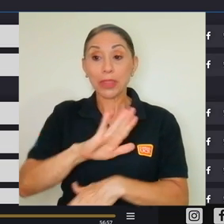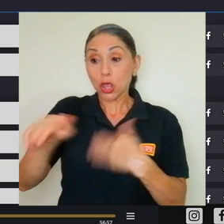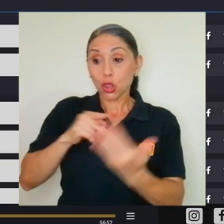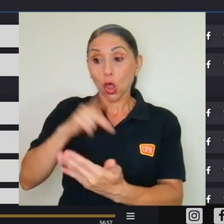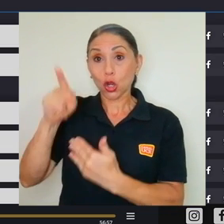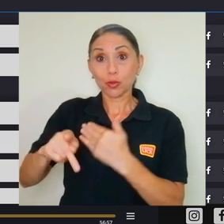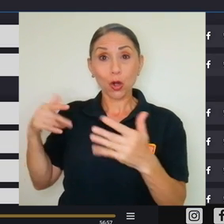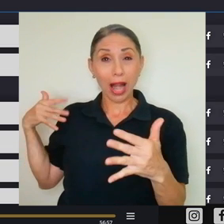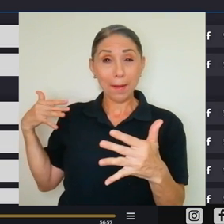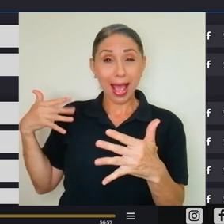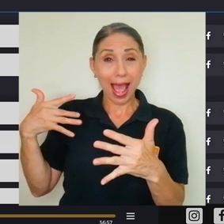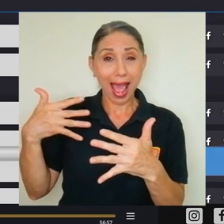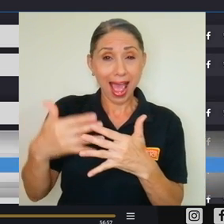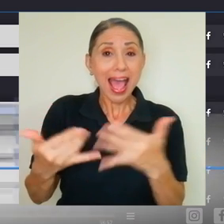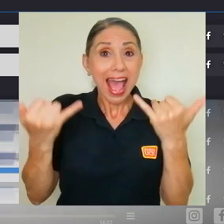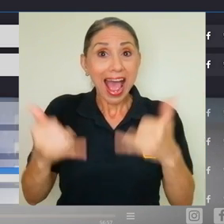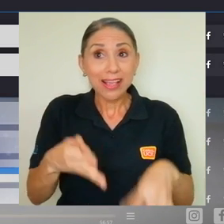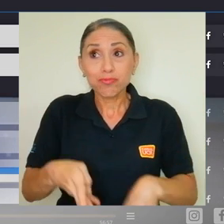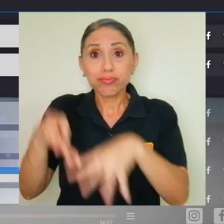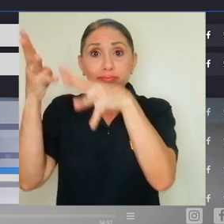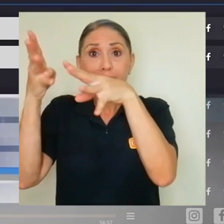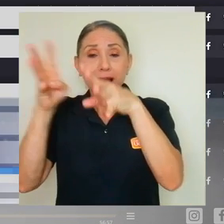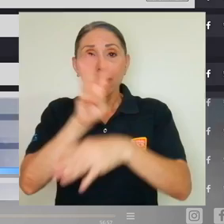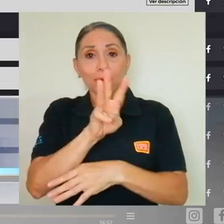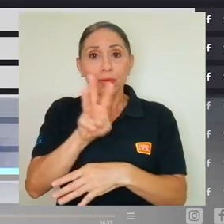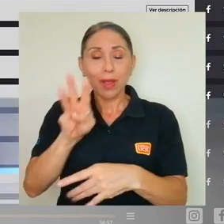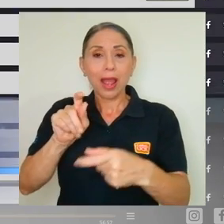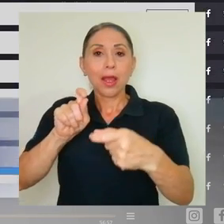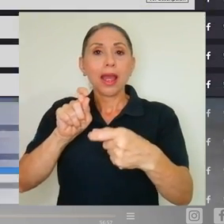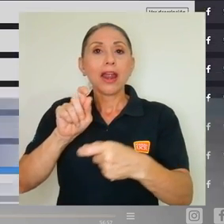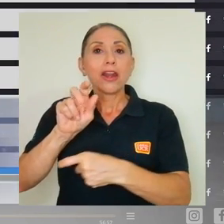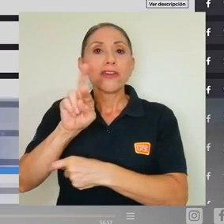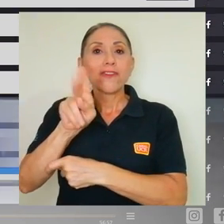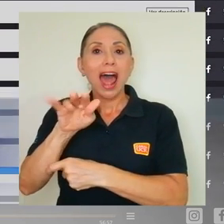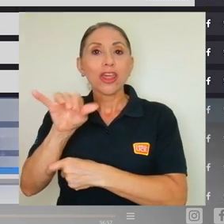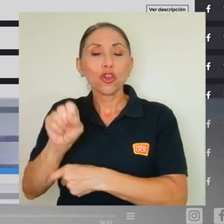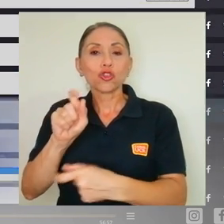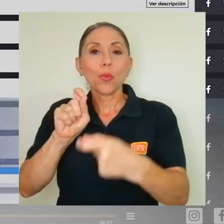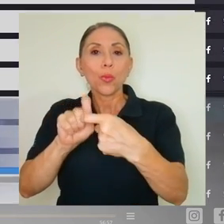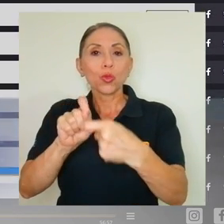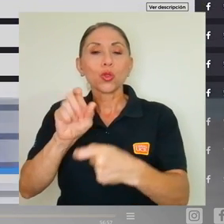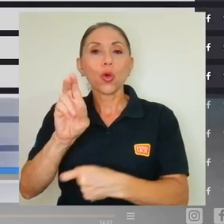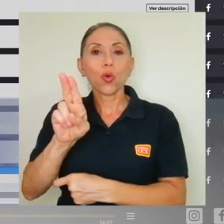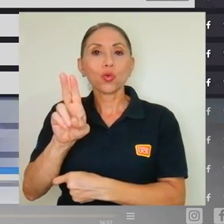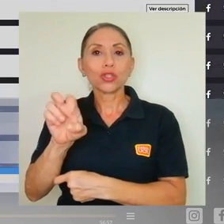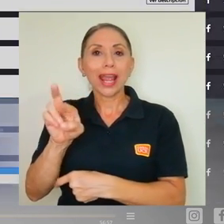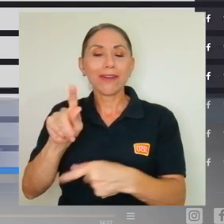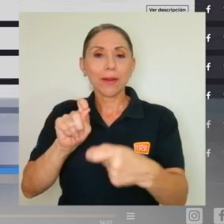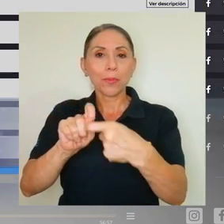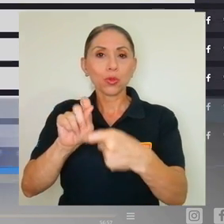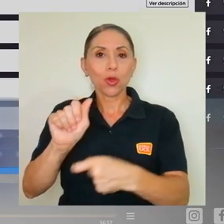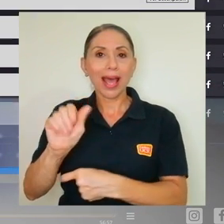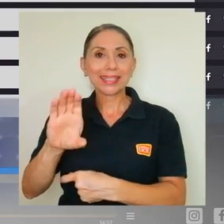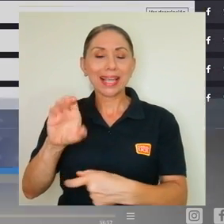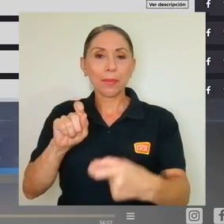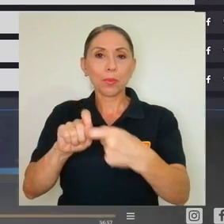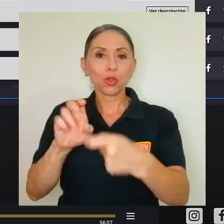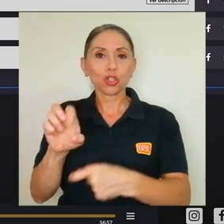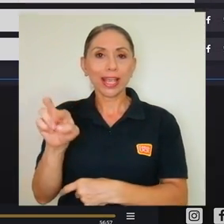programas grabados hasta la fecha se encuentran disponibles en el sitio radios.ucr.ac.cr.